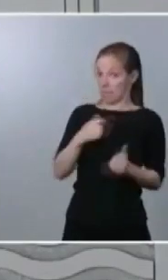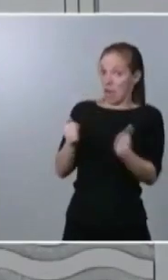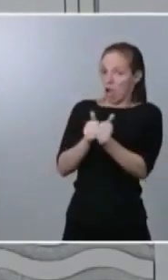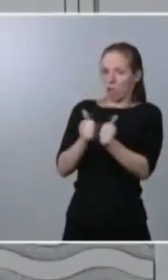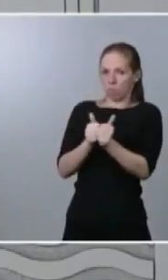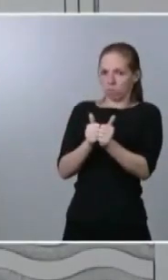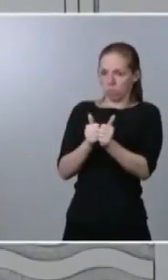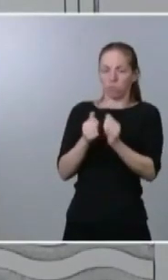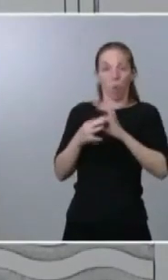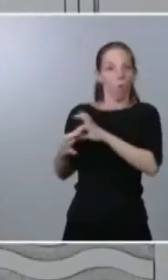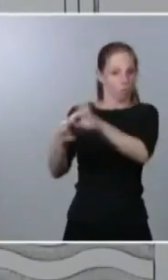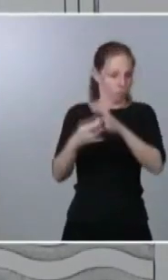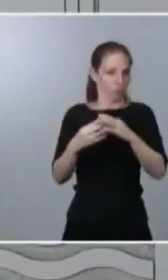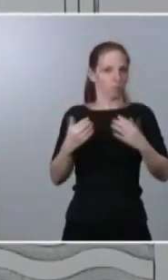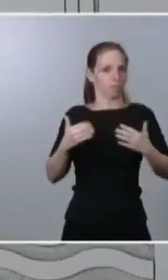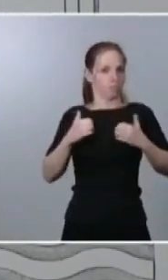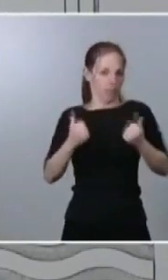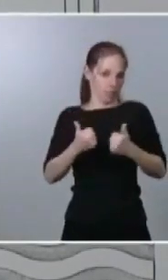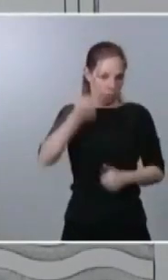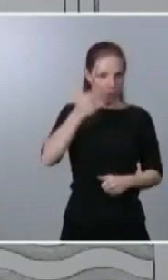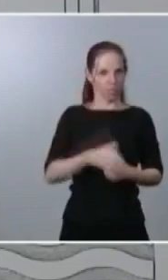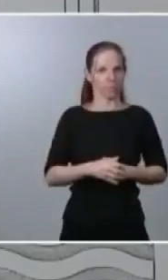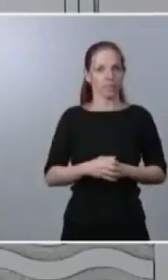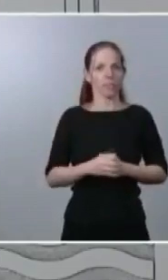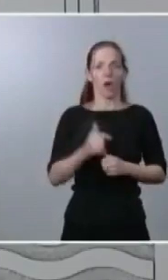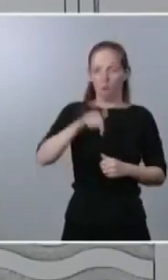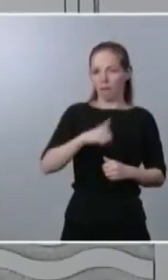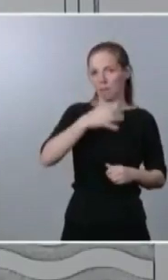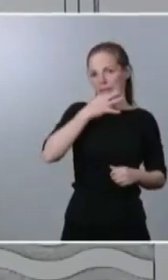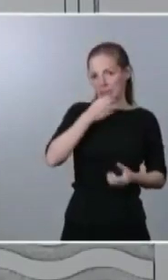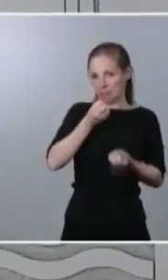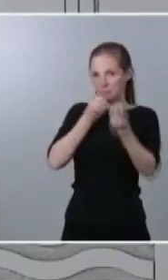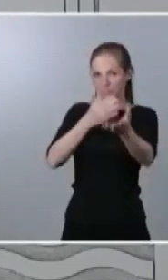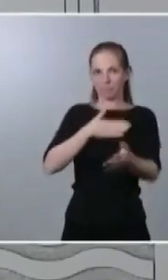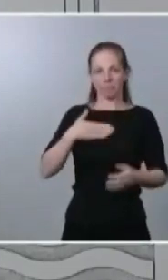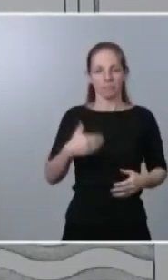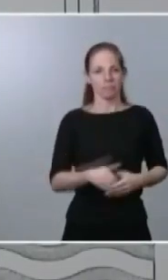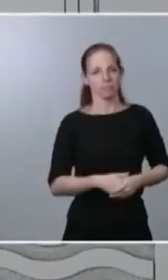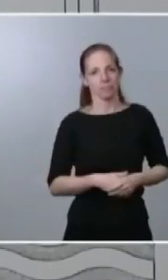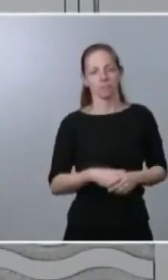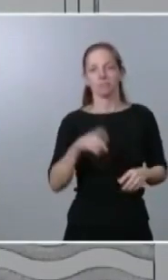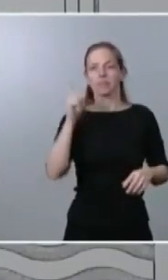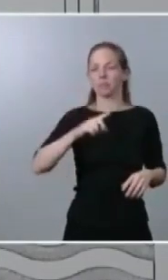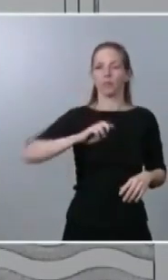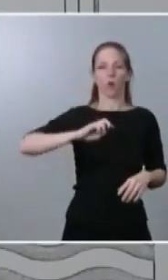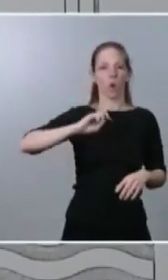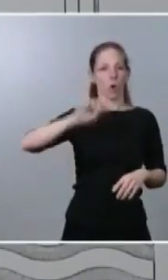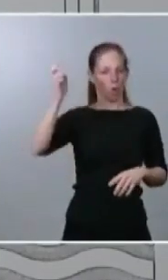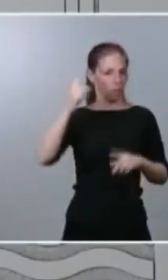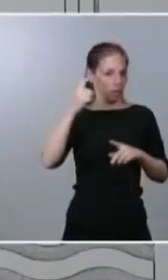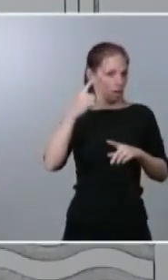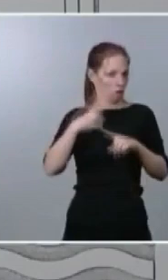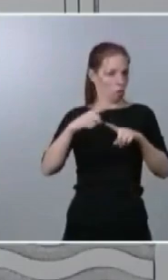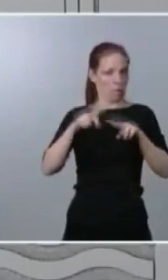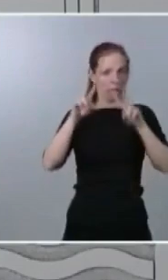destacar y resaltar en la tarde de hoy en esta comparecencia. Y también otra consideración respecto a las intervenciones